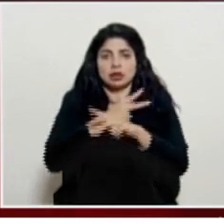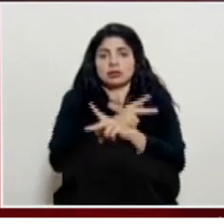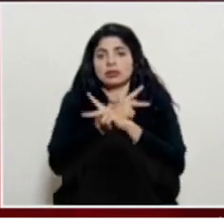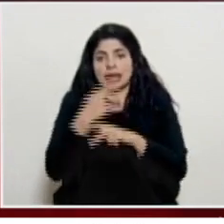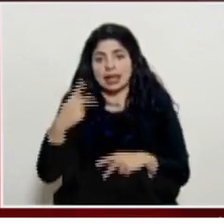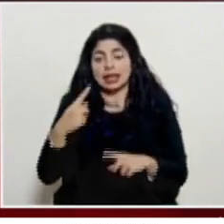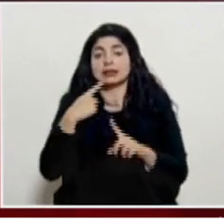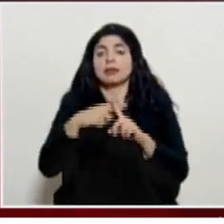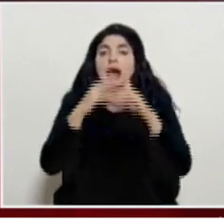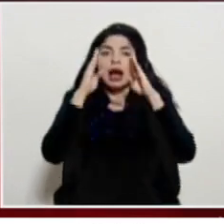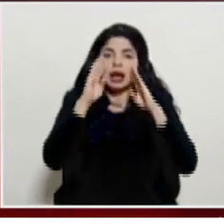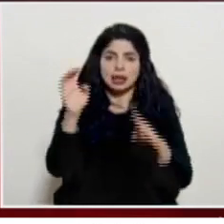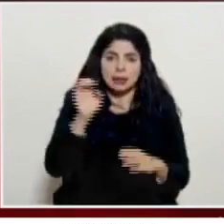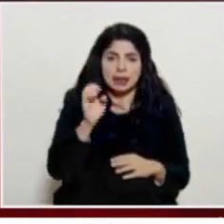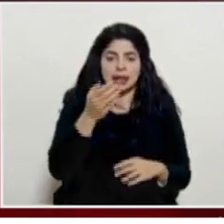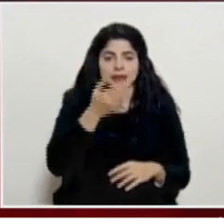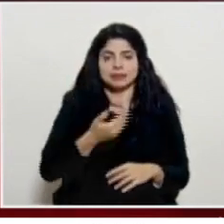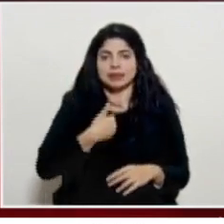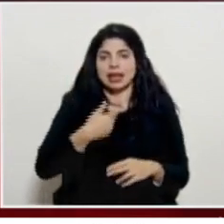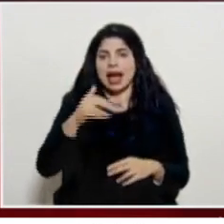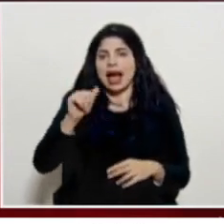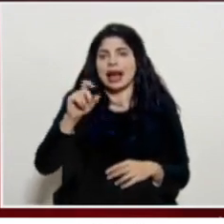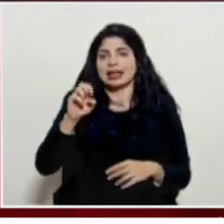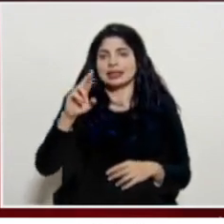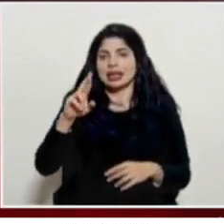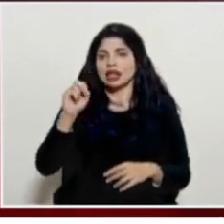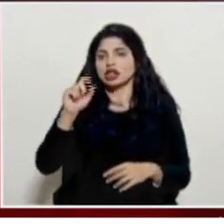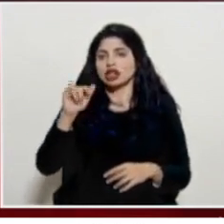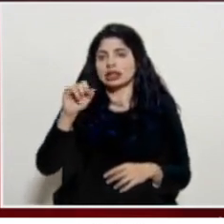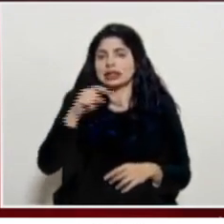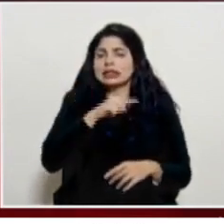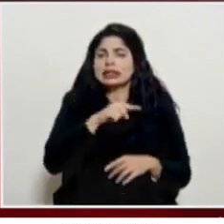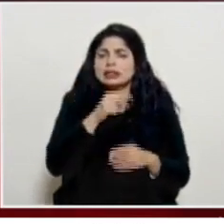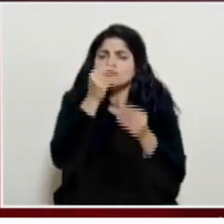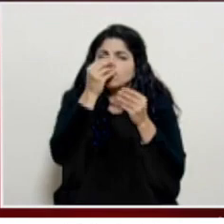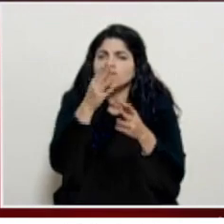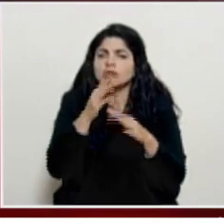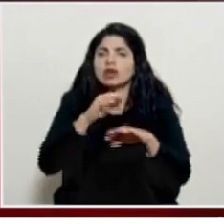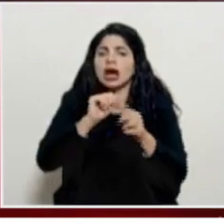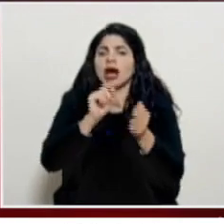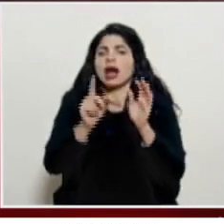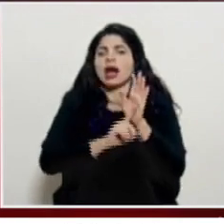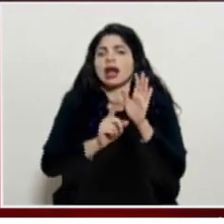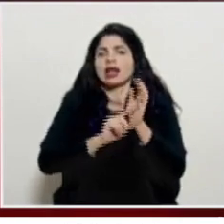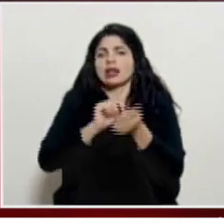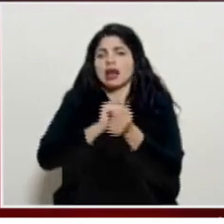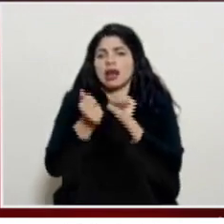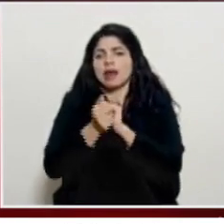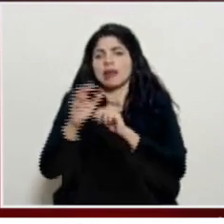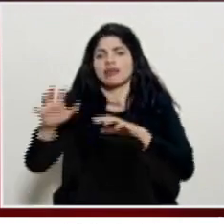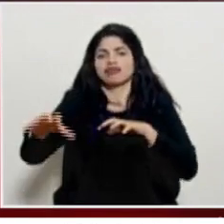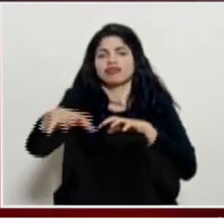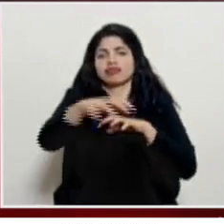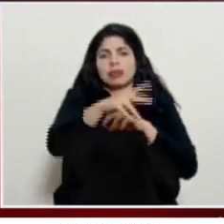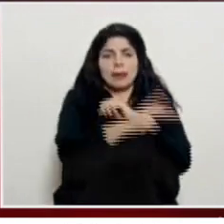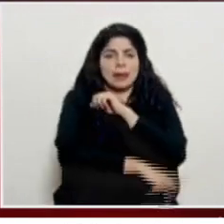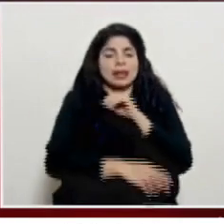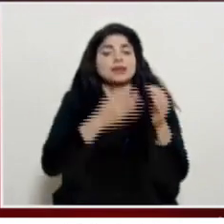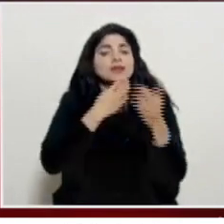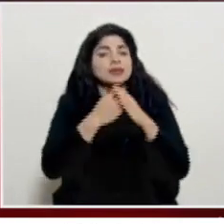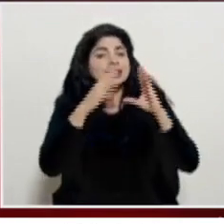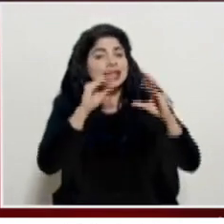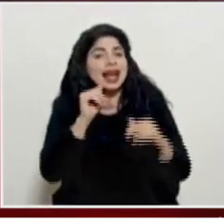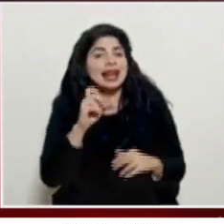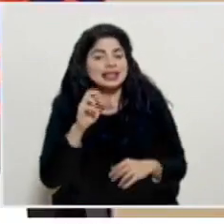Prevención de Riesgos y Atención de Emergencias señor Alexander Solís quien nos informará sobre el cambio de alertas en distintos cantones del país muy buenas